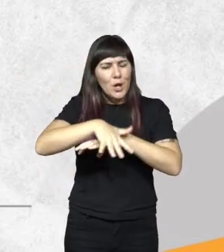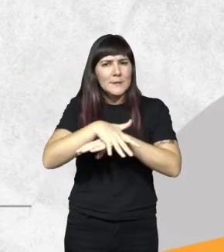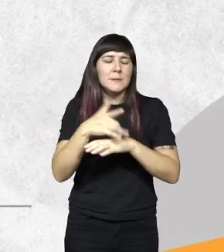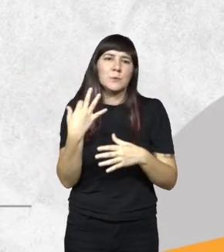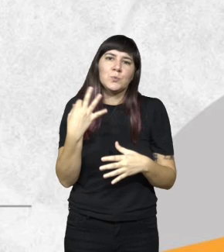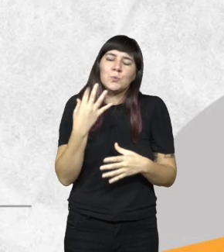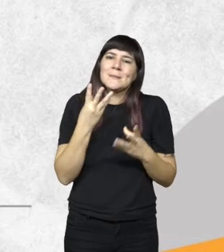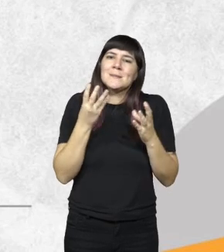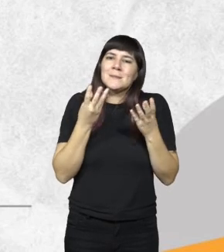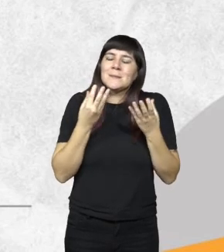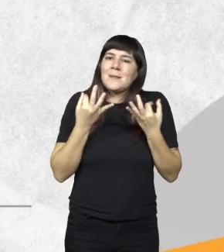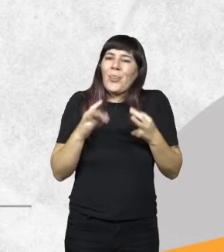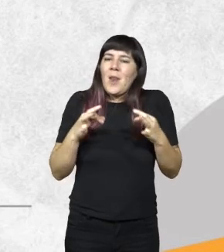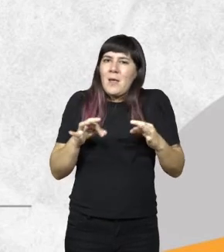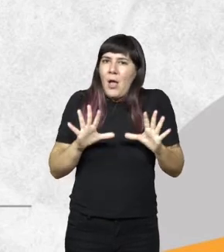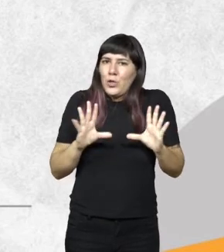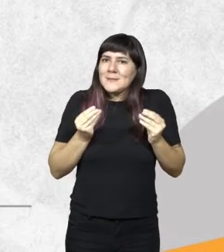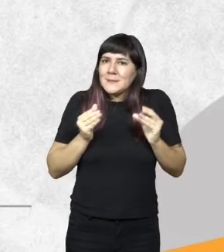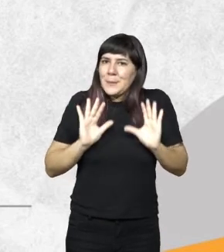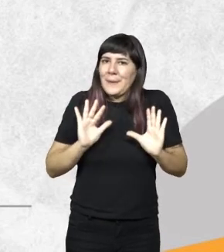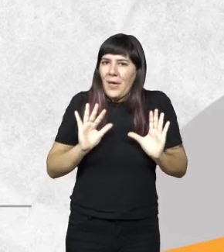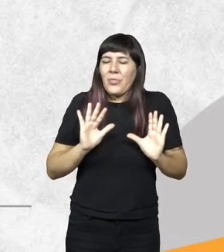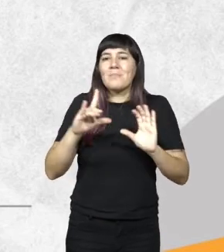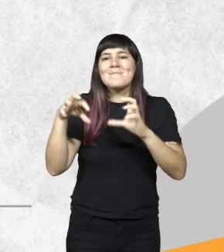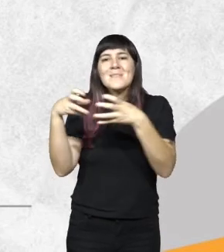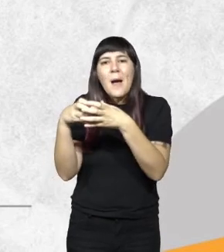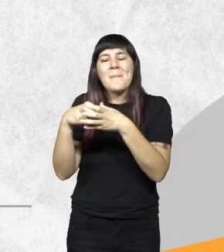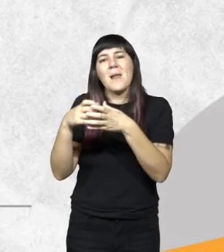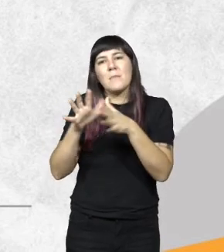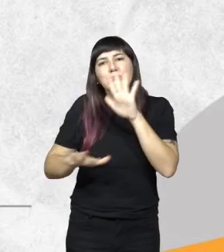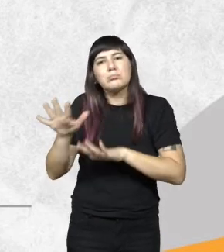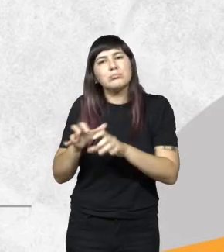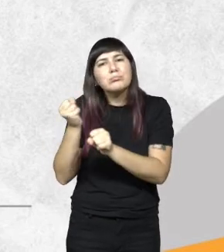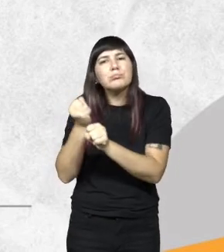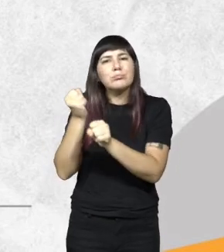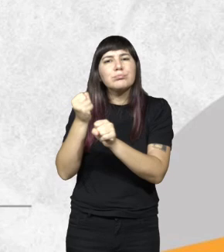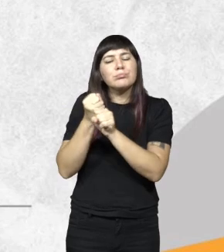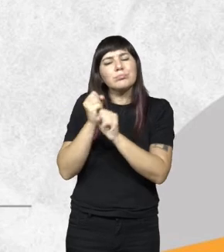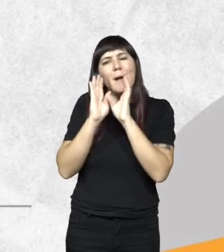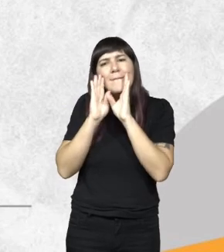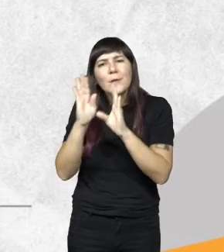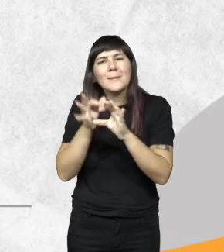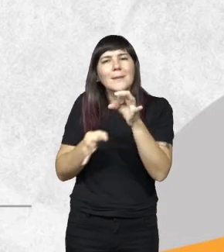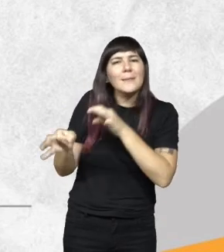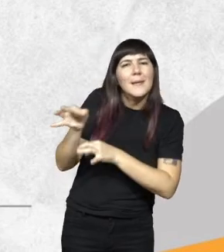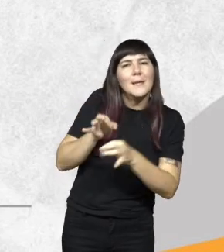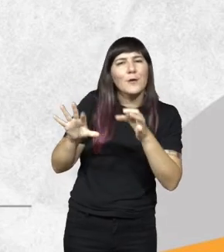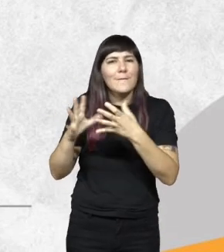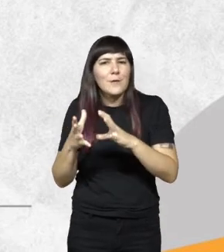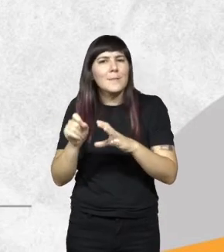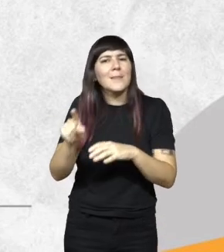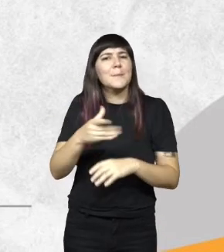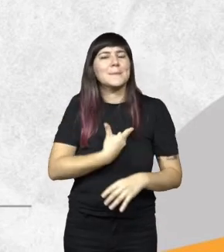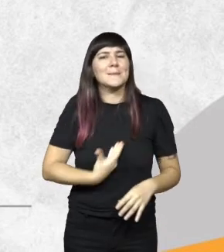alta sensibilidad la cámara trabaja activamente en el abordaje con una visión estratégica de su